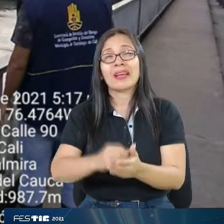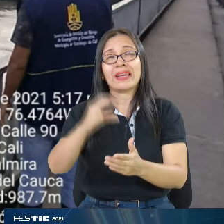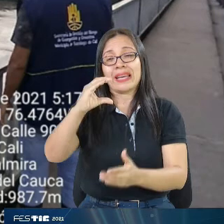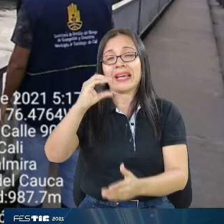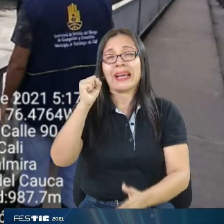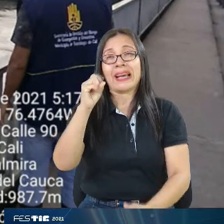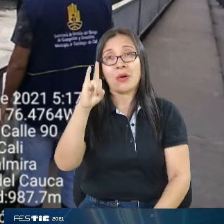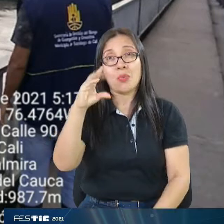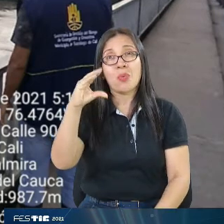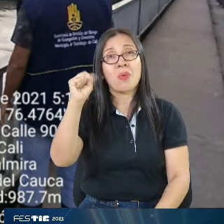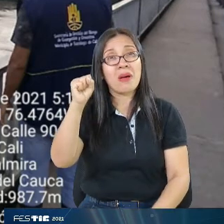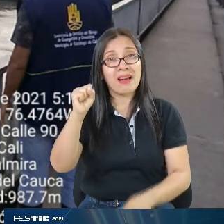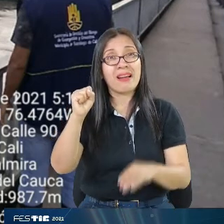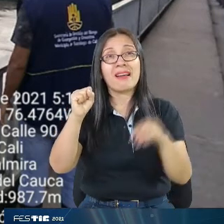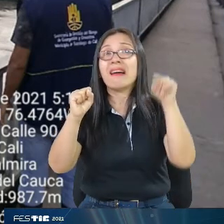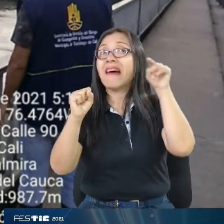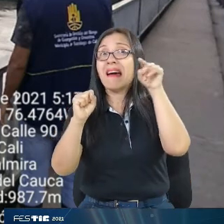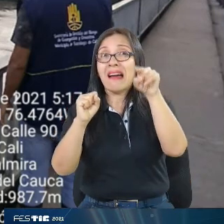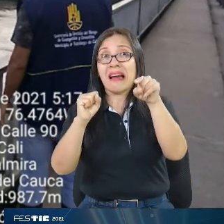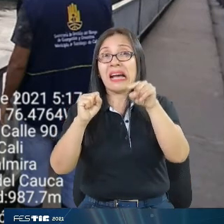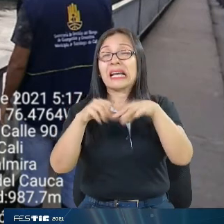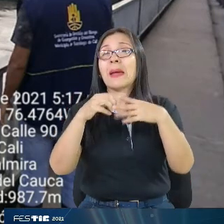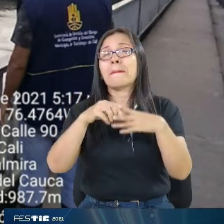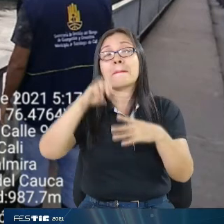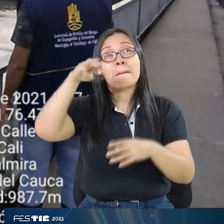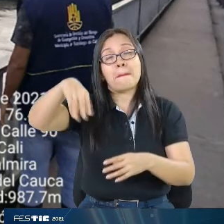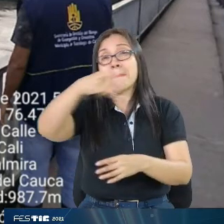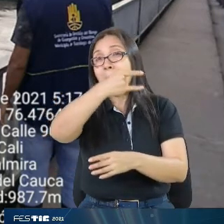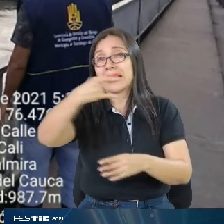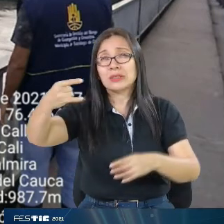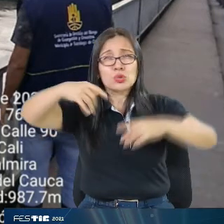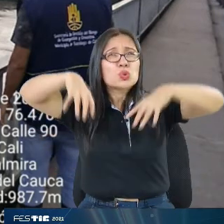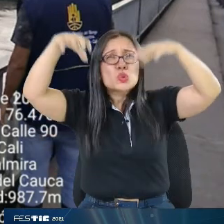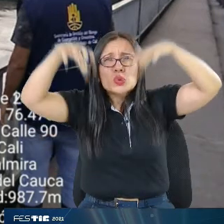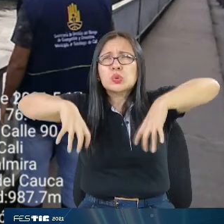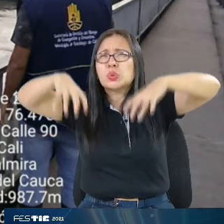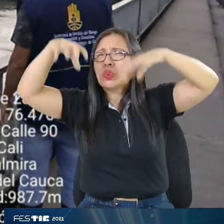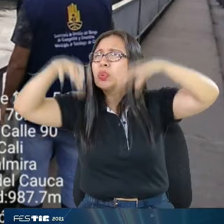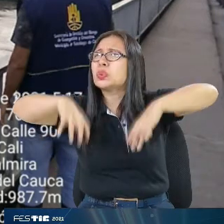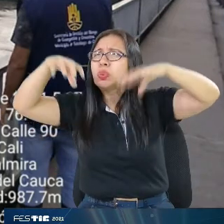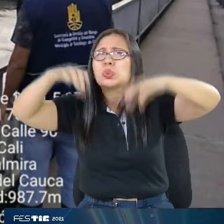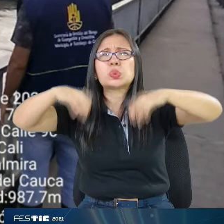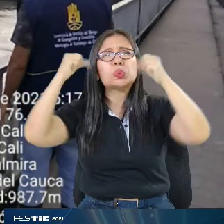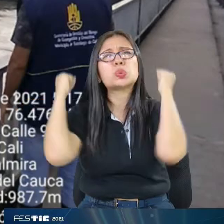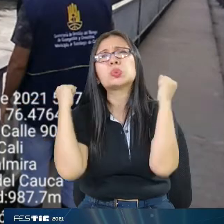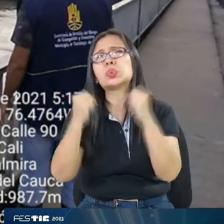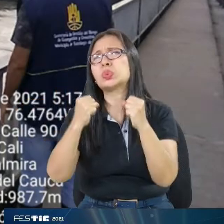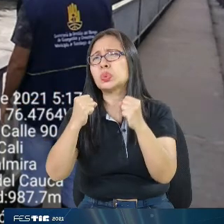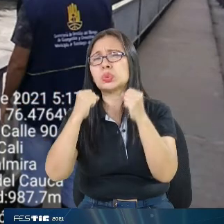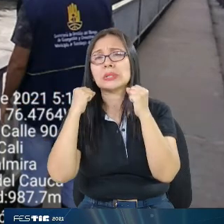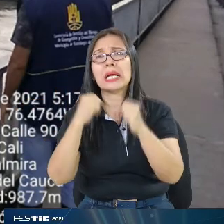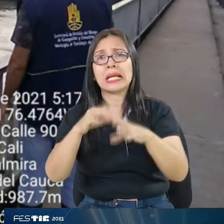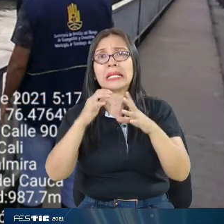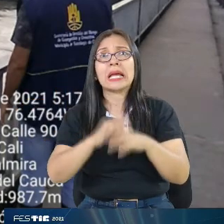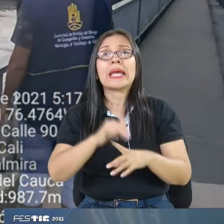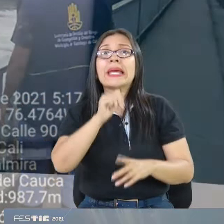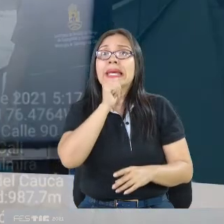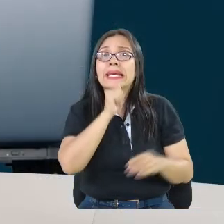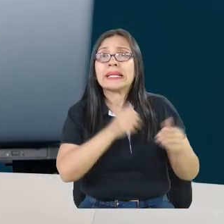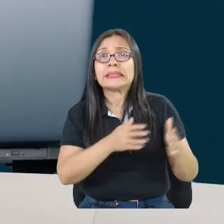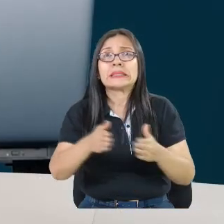tuvimos una temporada de lluvias muy fuerte que nos desataron múltiples deslizamientos. Y el nivel del río Cauca